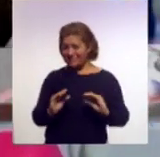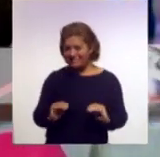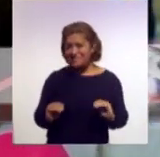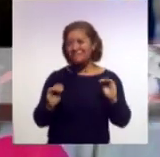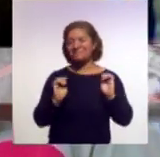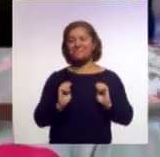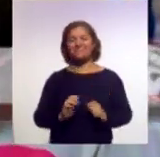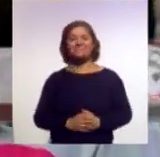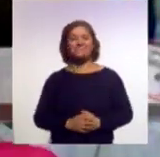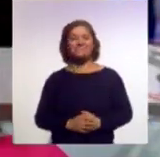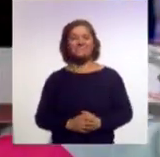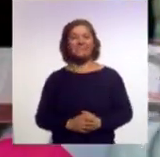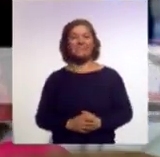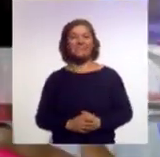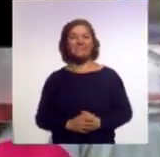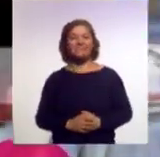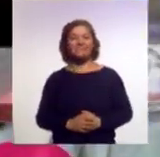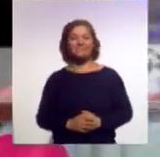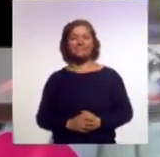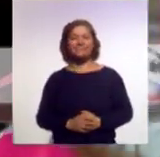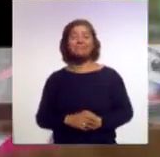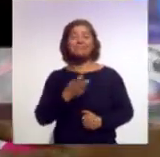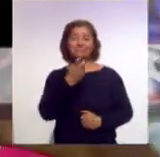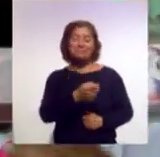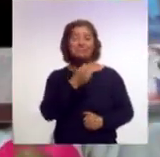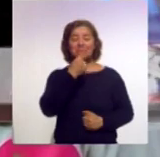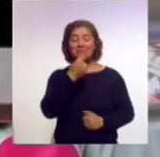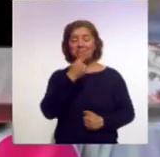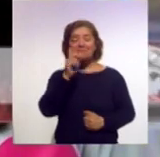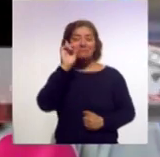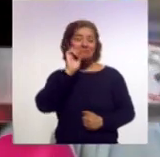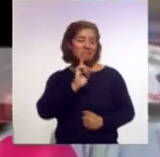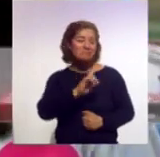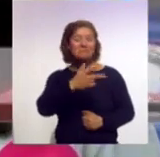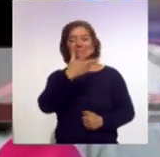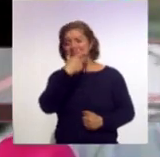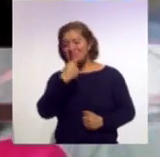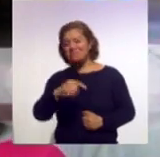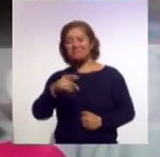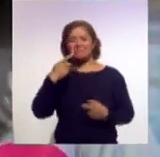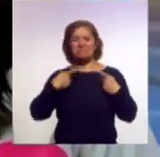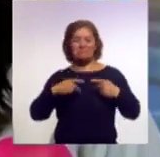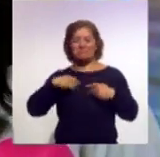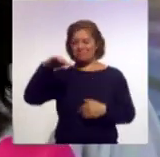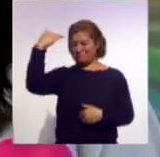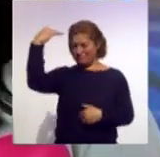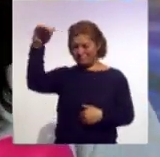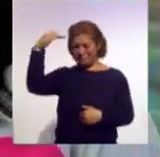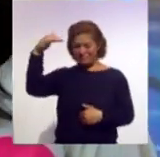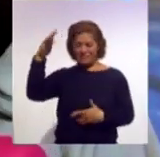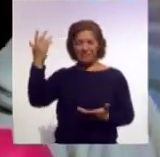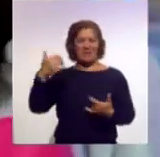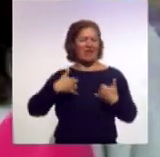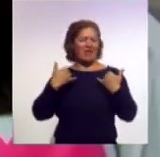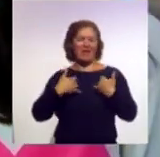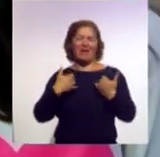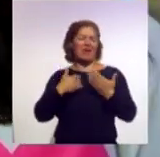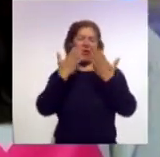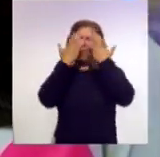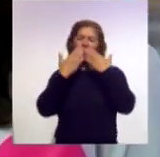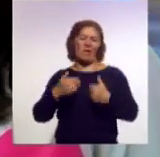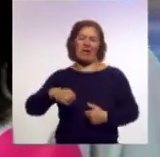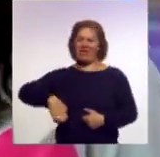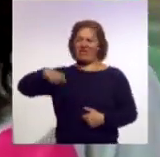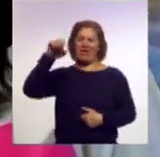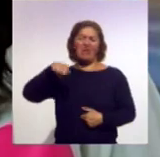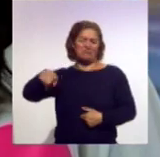pues sí esto es para niñas personas ya grandes de tercera edad jóvenes no hay edad para el